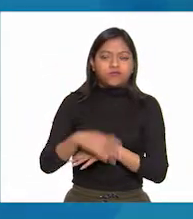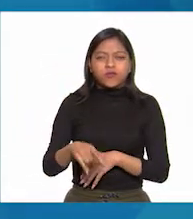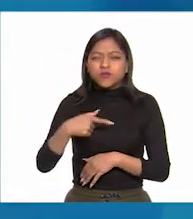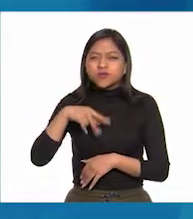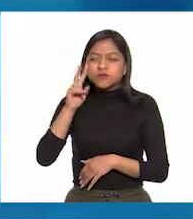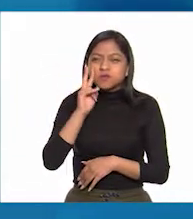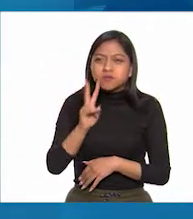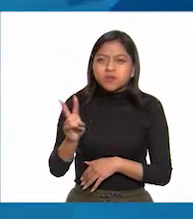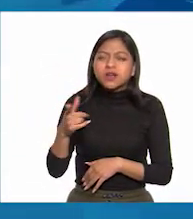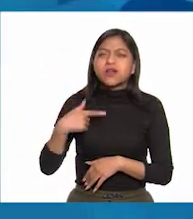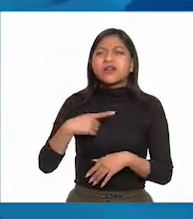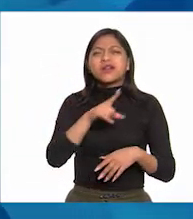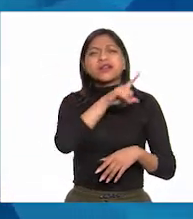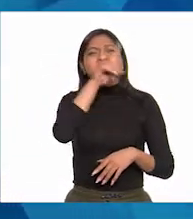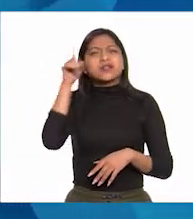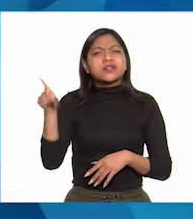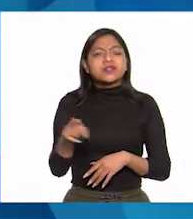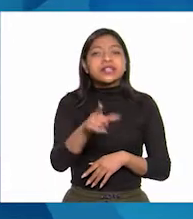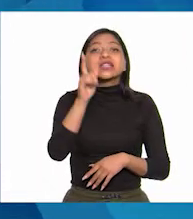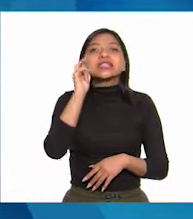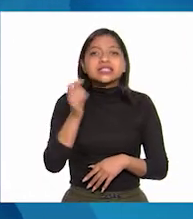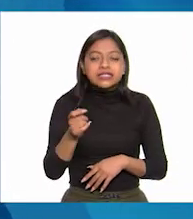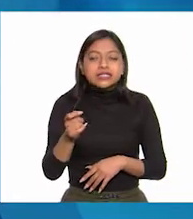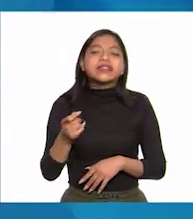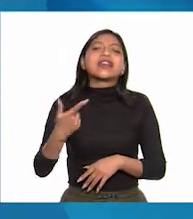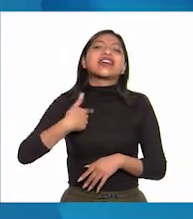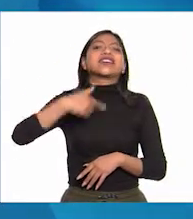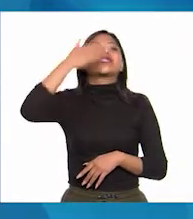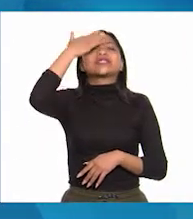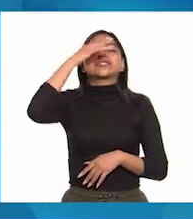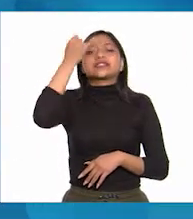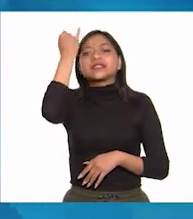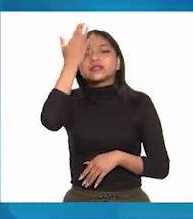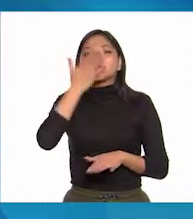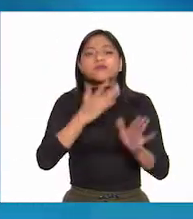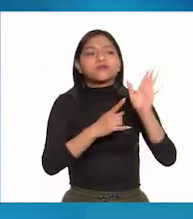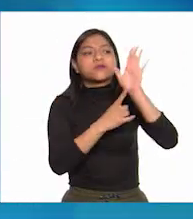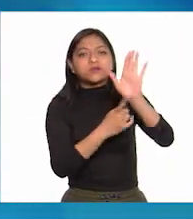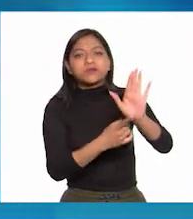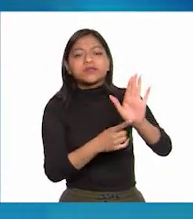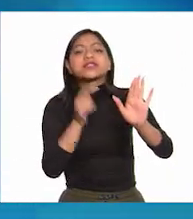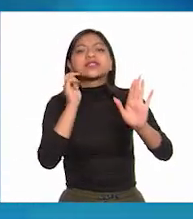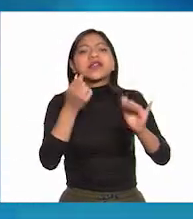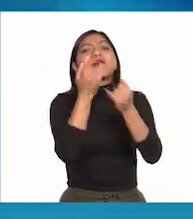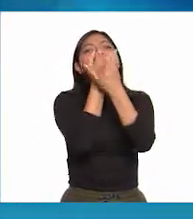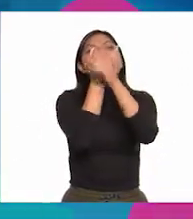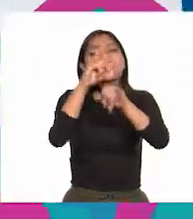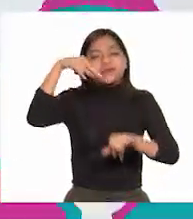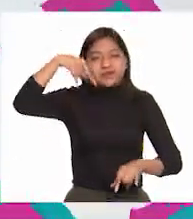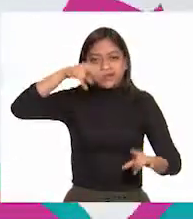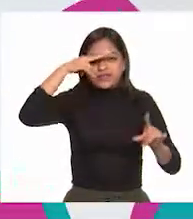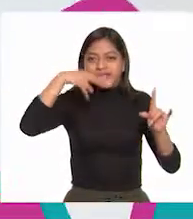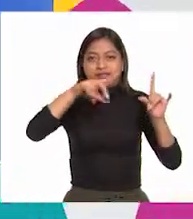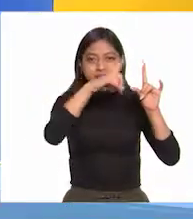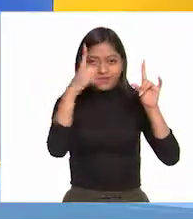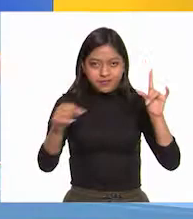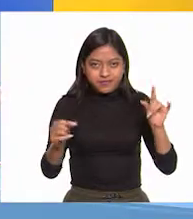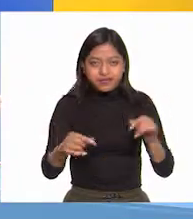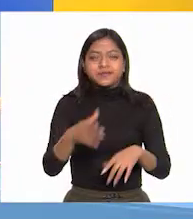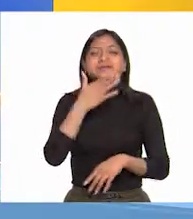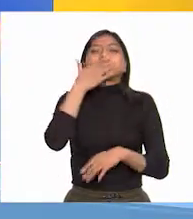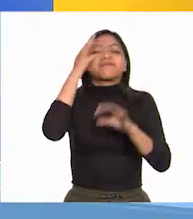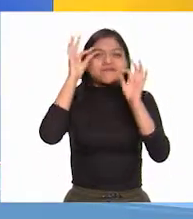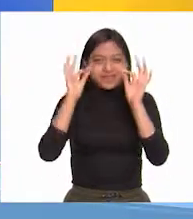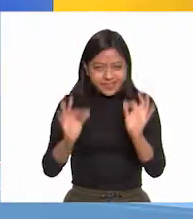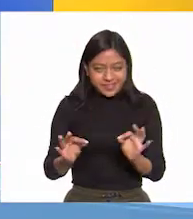lo que acabo de describir, estoy segura de que es una imagen que hace referencia a la independencia de nuestro país. Muy